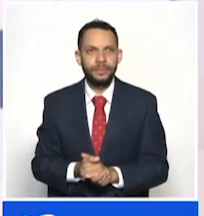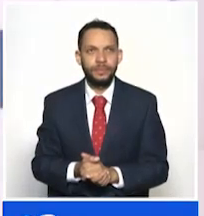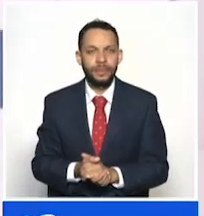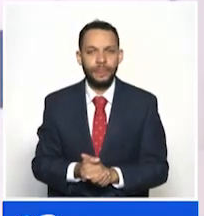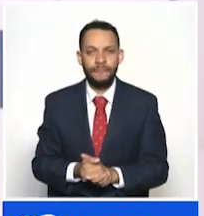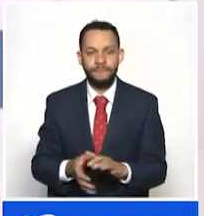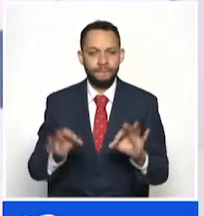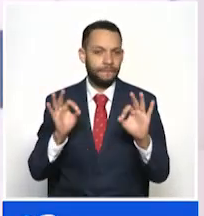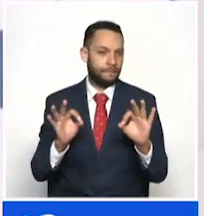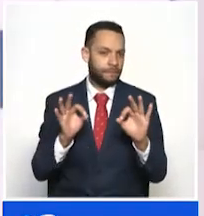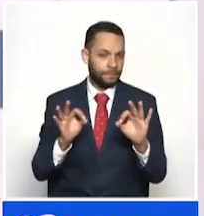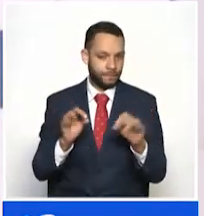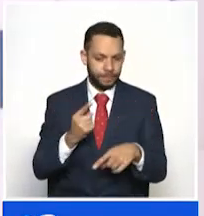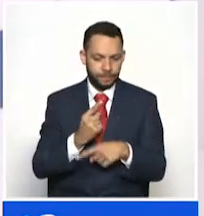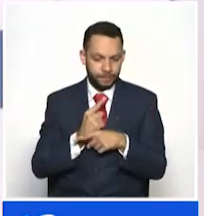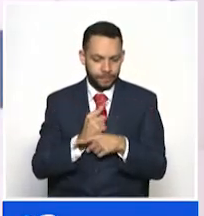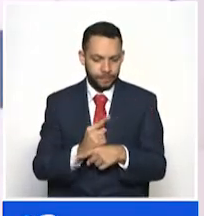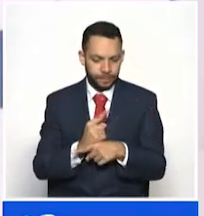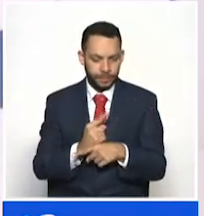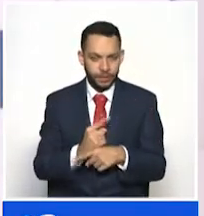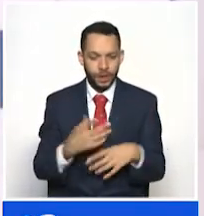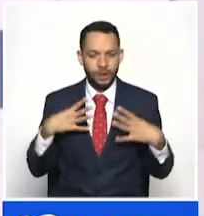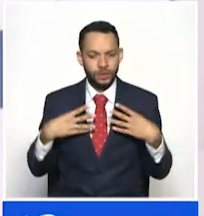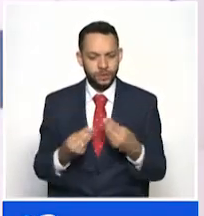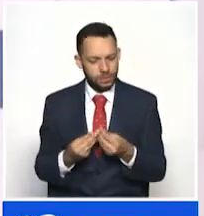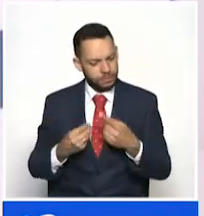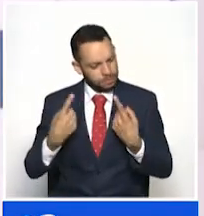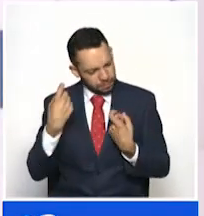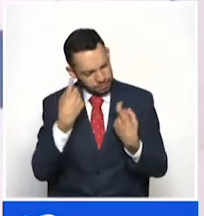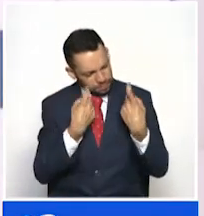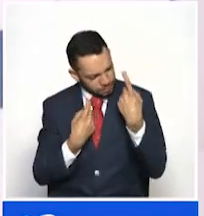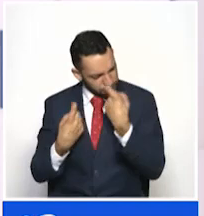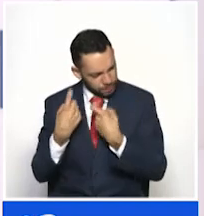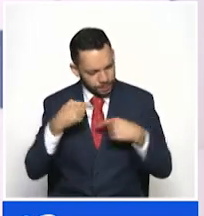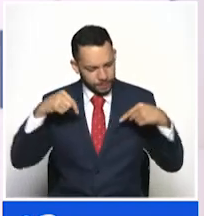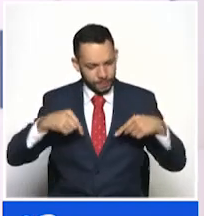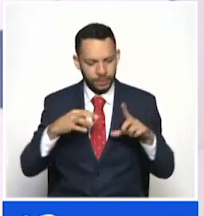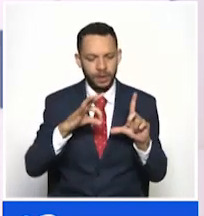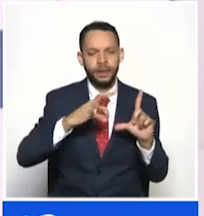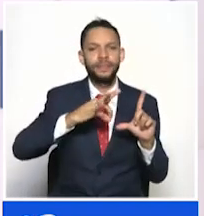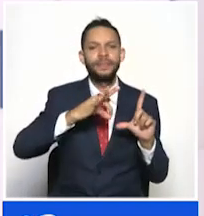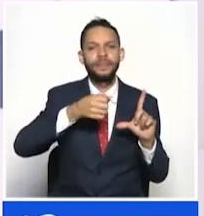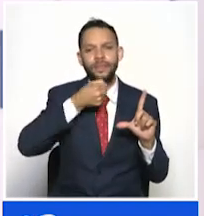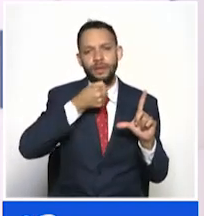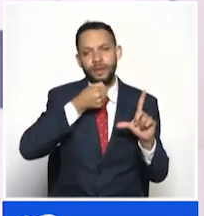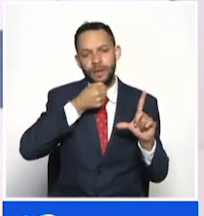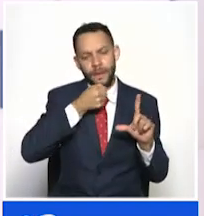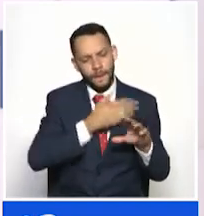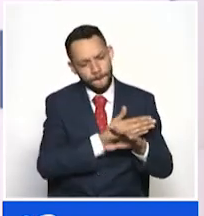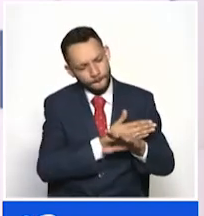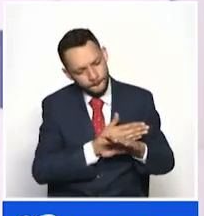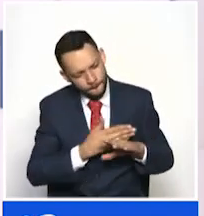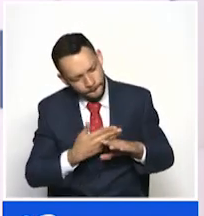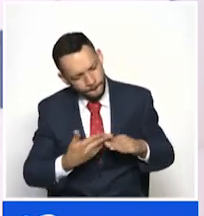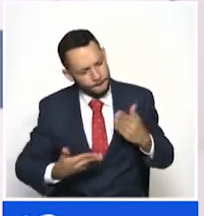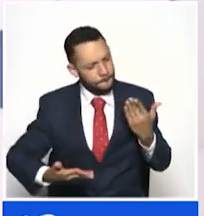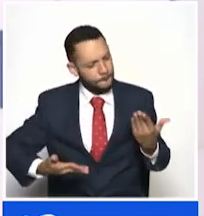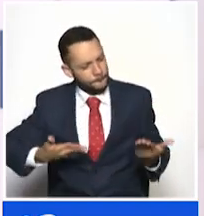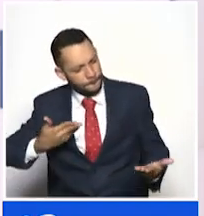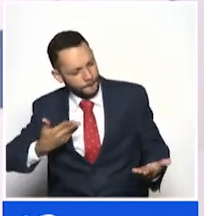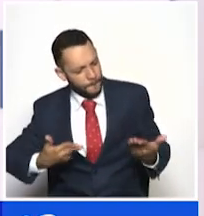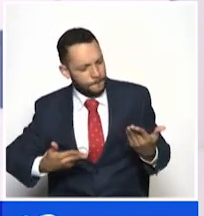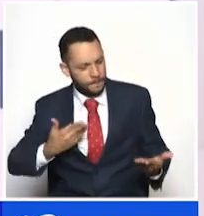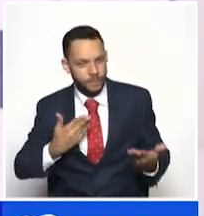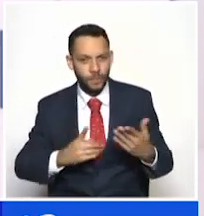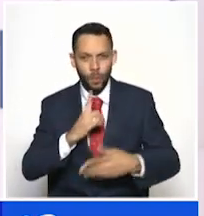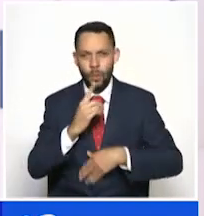Bueno, y en este momento queremos dar un balance, hemos analizado desde Telecafé Noticias del fin de semana, hemos hecho un balance de lo que va en lo corrido de